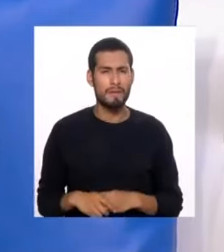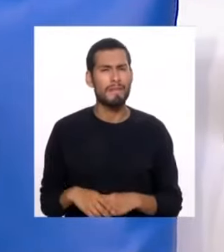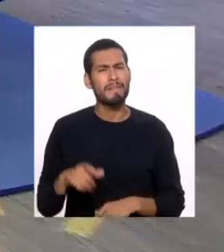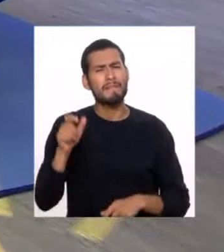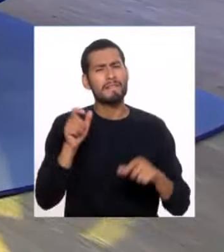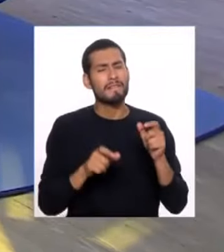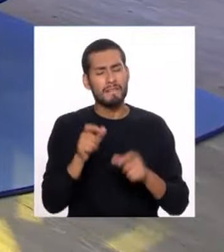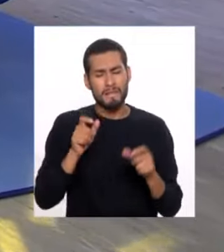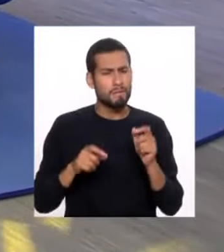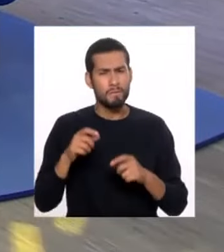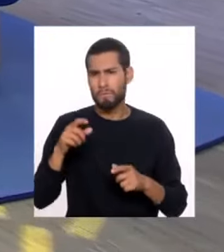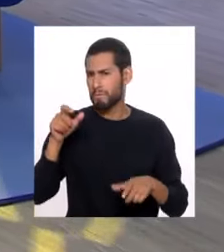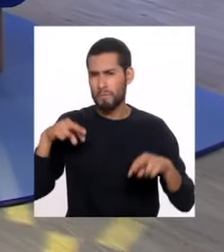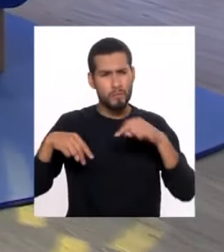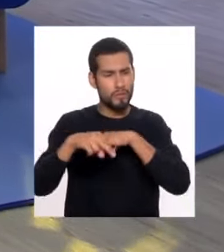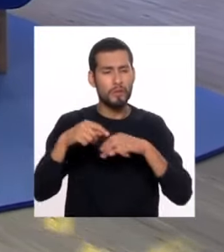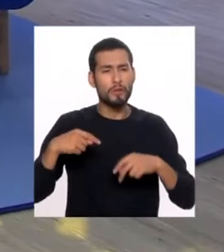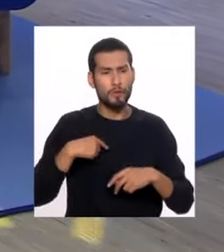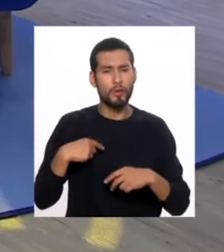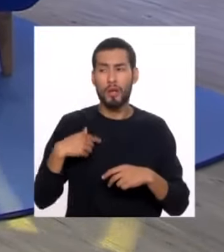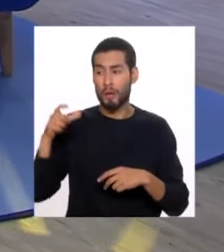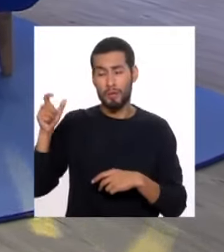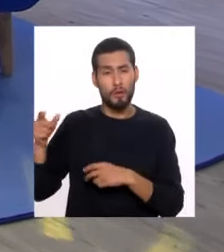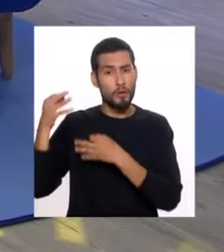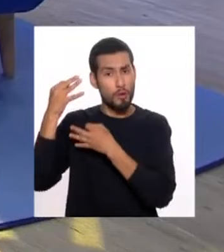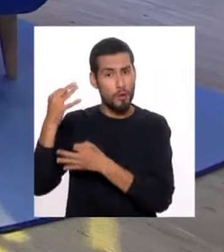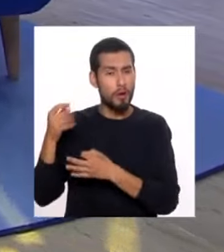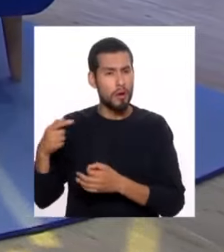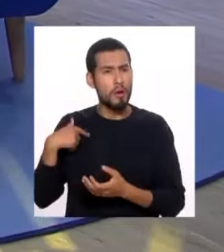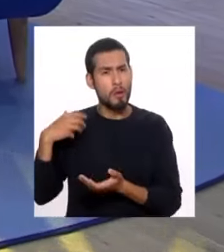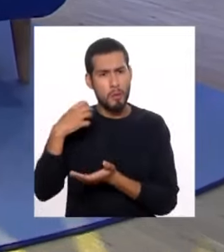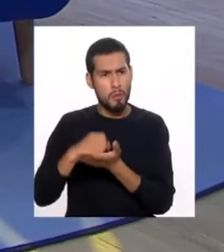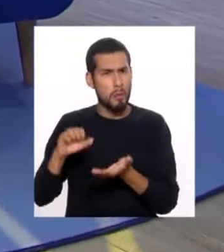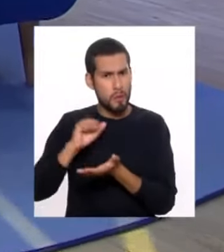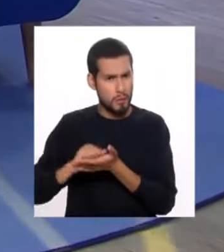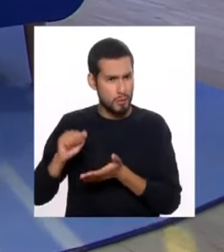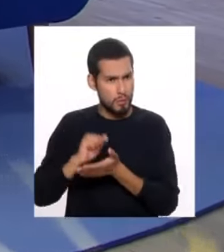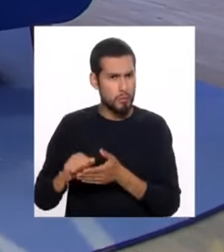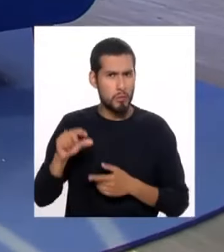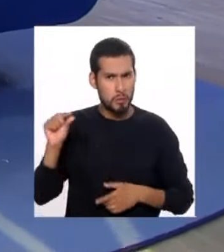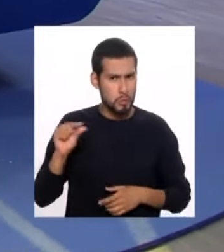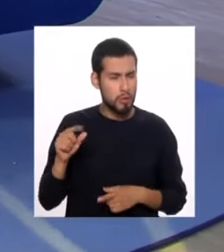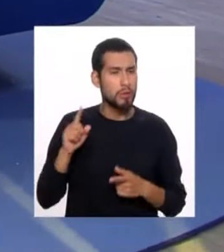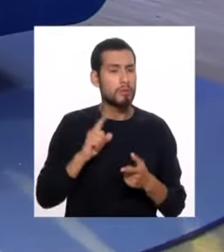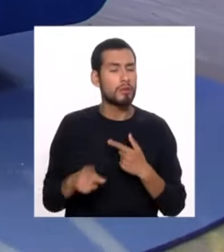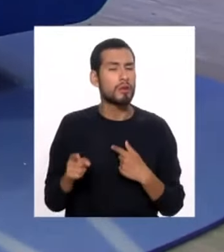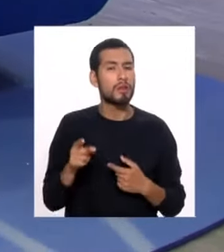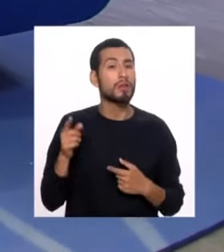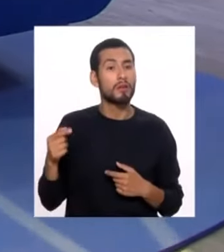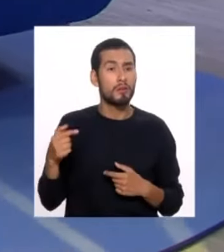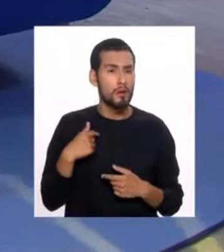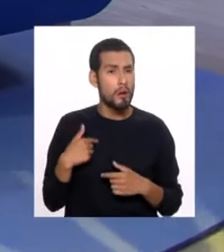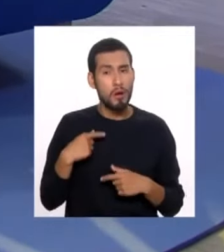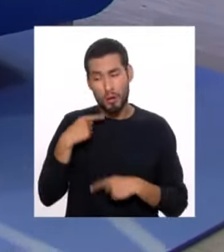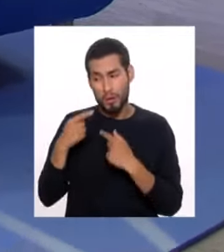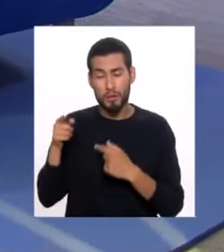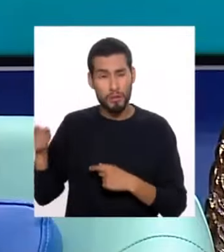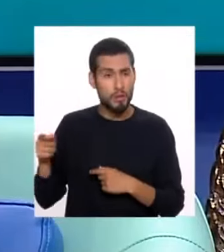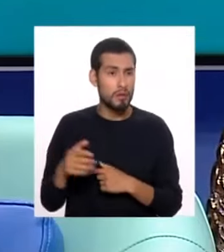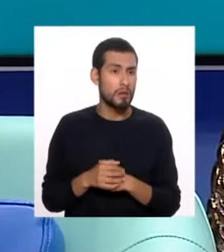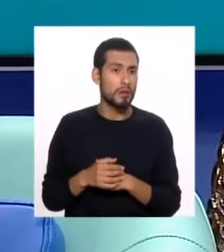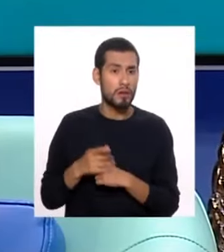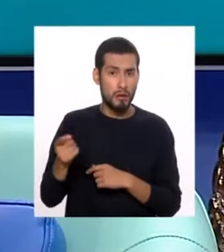naturales, ¿no? Yo, por ejemplo, tengo una contadora. Mi contadora me cobra mensual, me cobra de verdad poquito, pero ella, yo podría decirle a ella